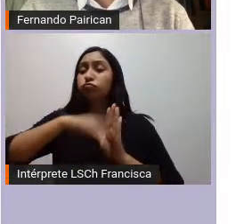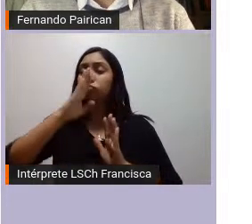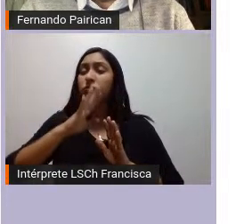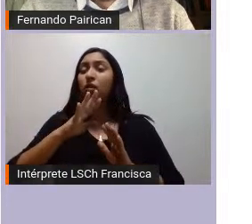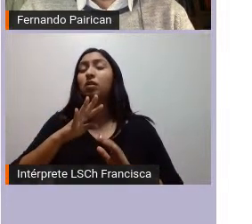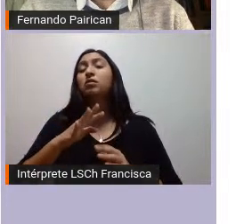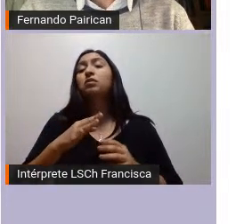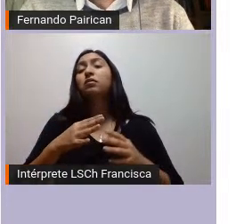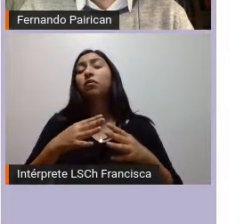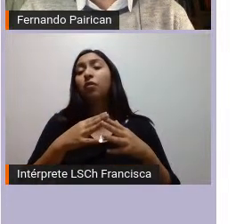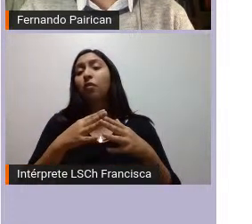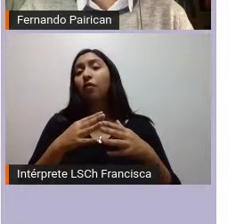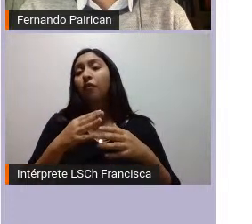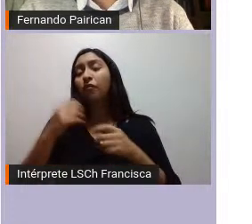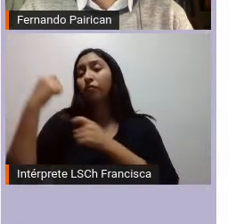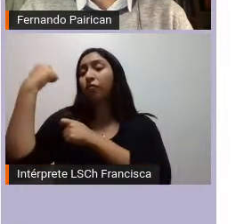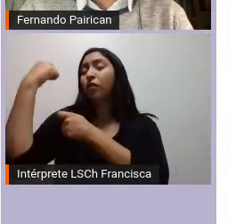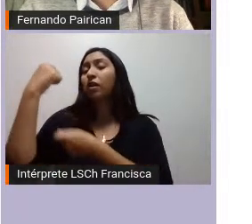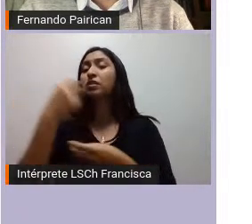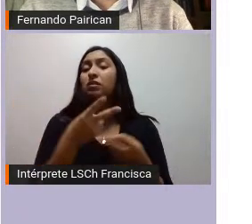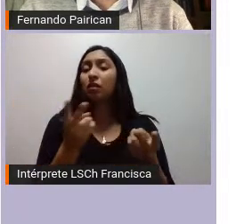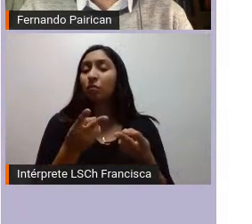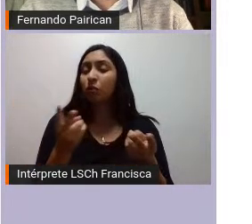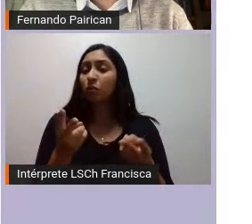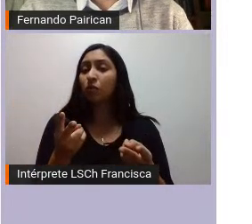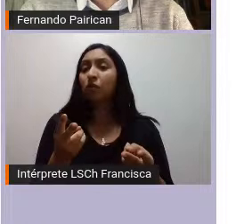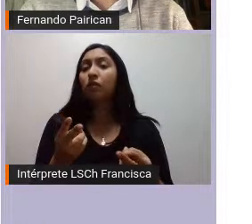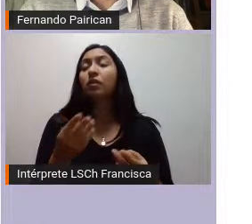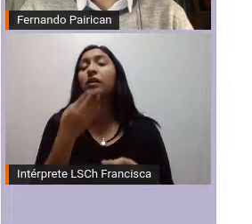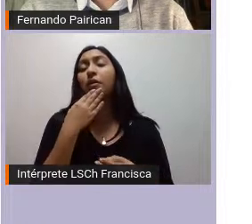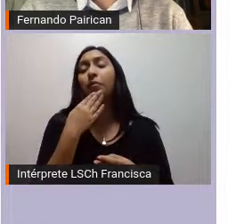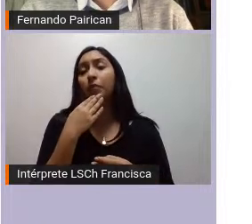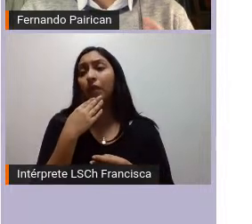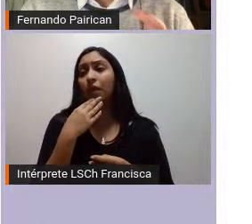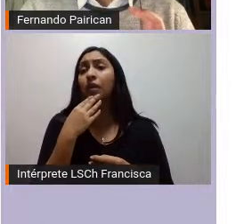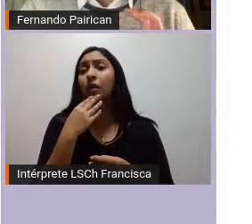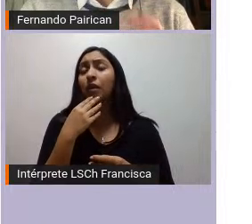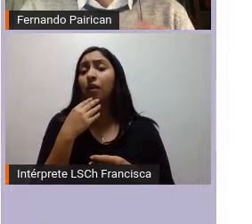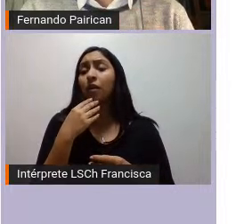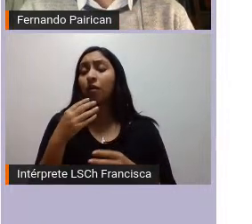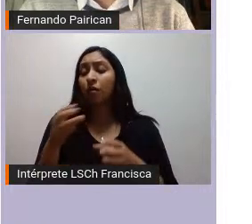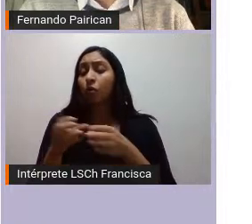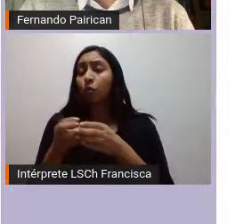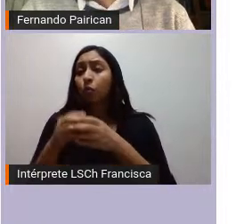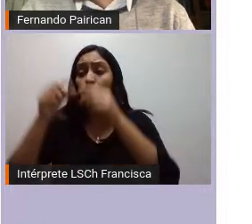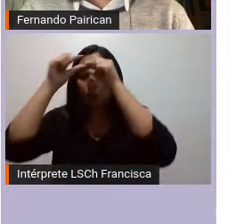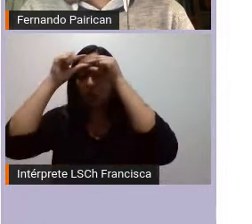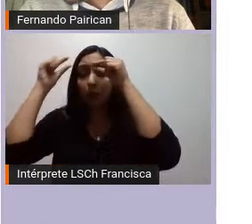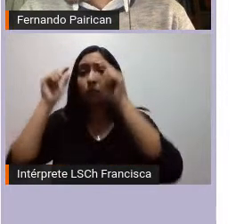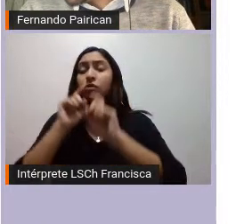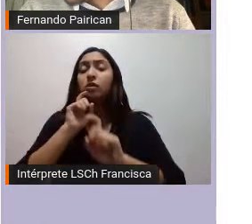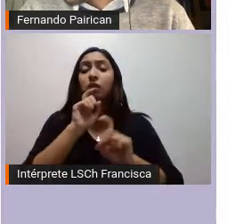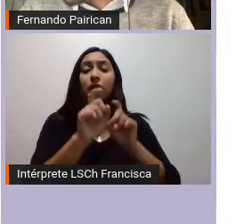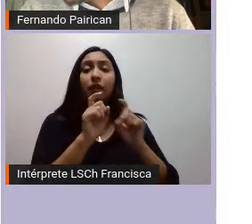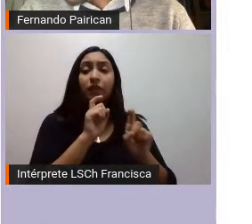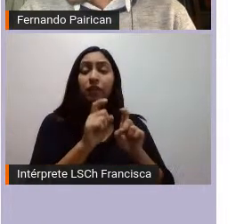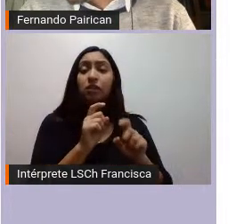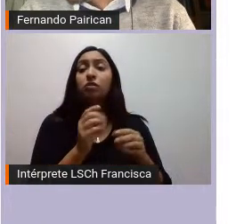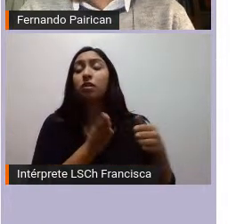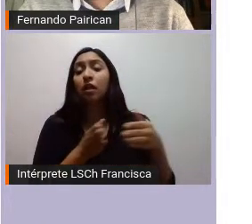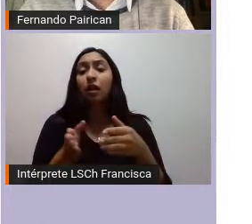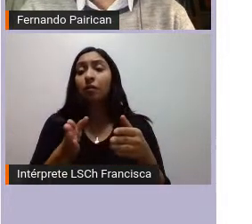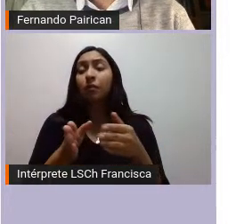mapuche ha generado también el incremento de la autodefensa de parte del movimiento mapuche y por tanto el camino de la plurinacionalidad parece